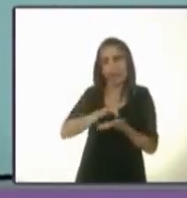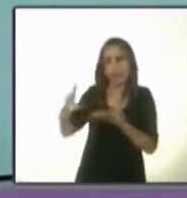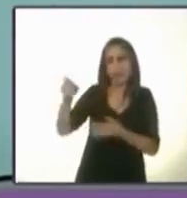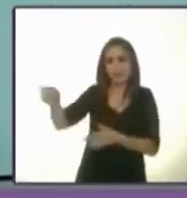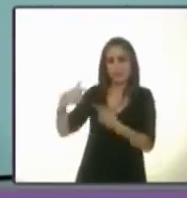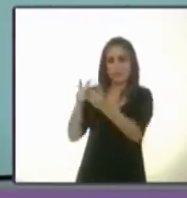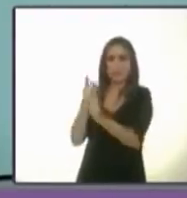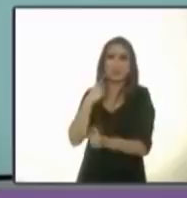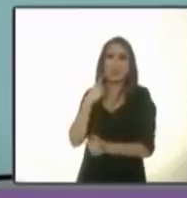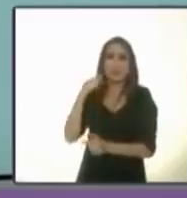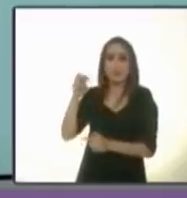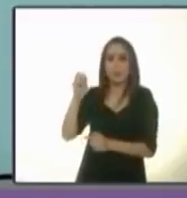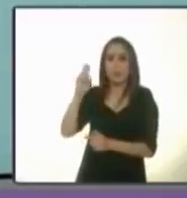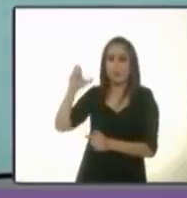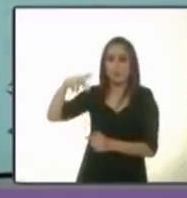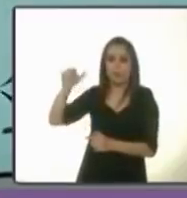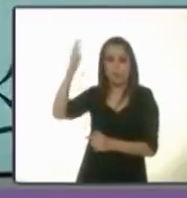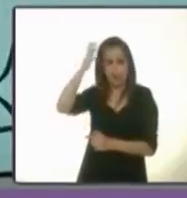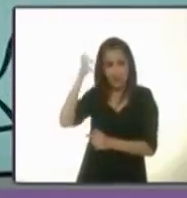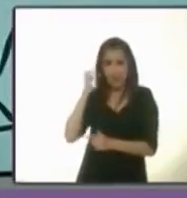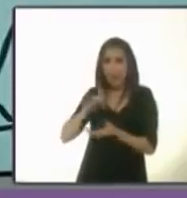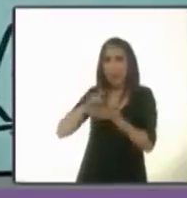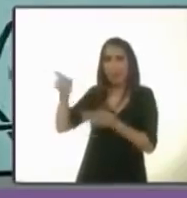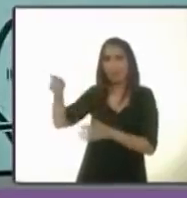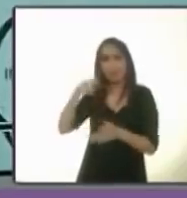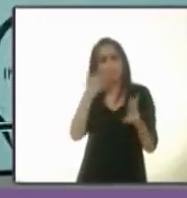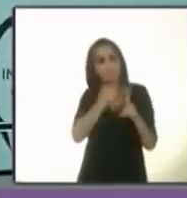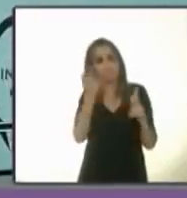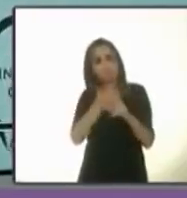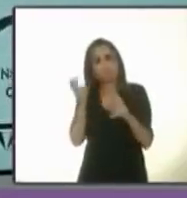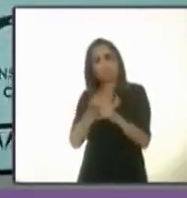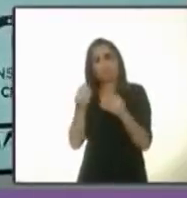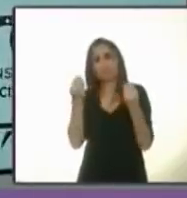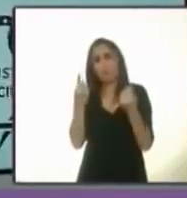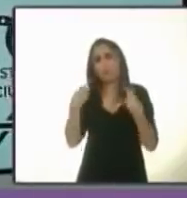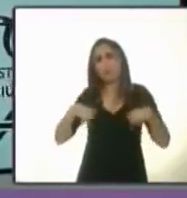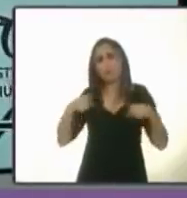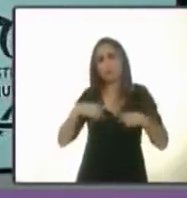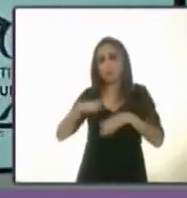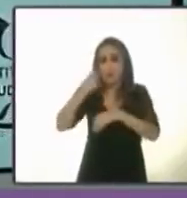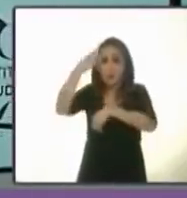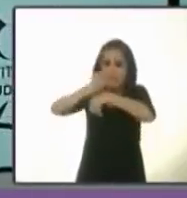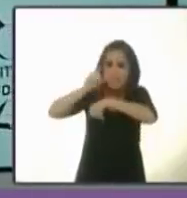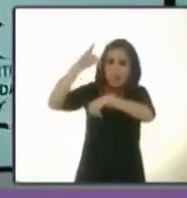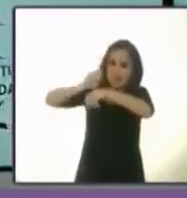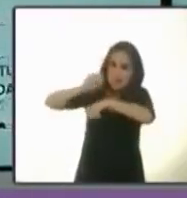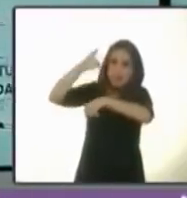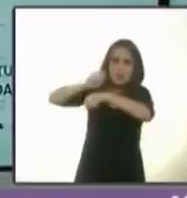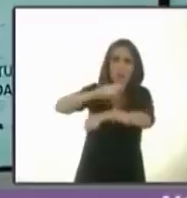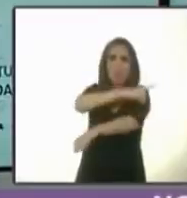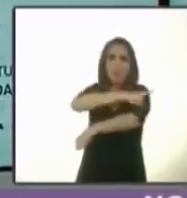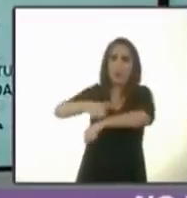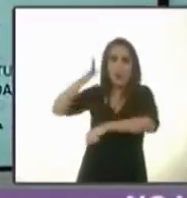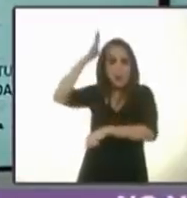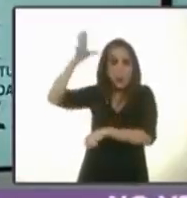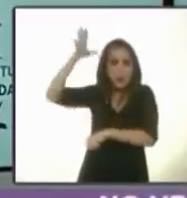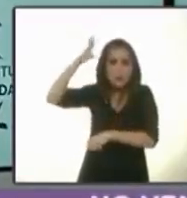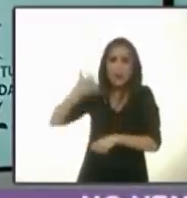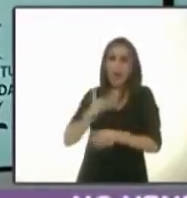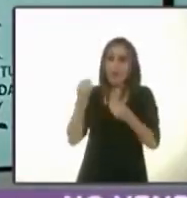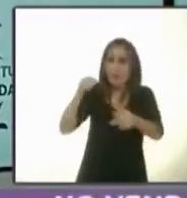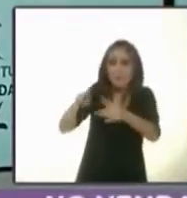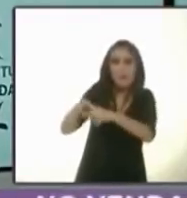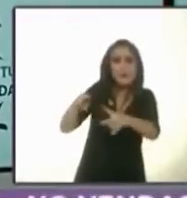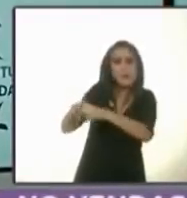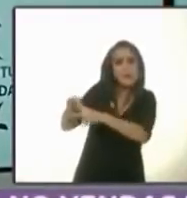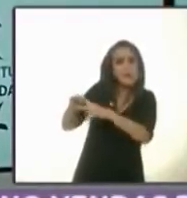Morena, Claudia, tenemos eso y más, porque semanalmente tenemos asesinatos en la delegación Cuauhtémoc. No han